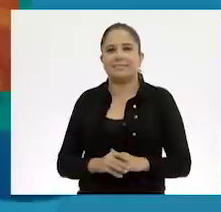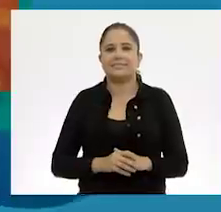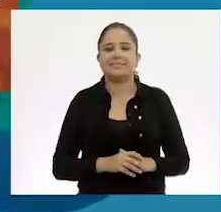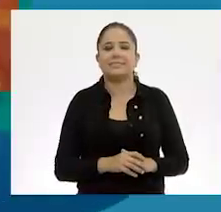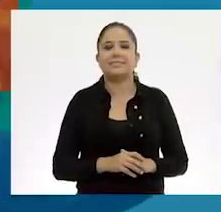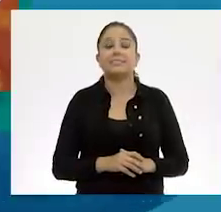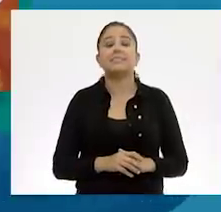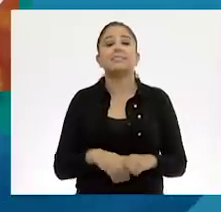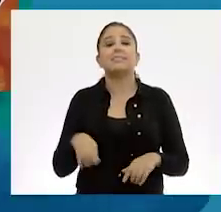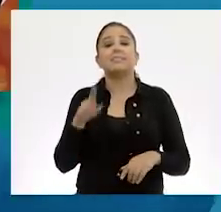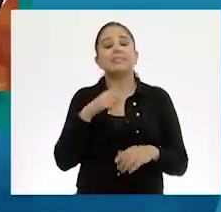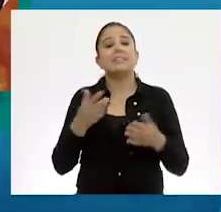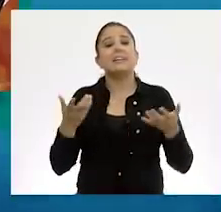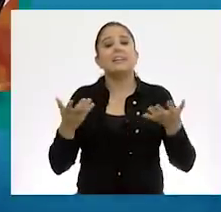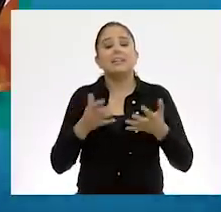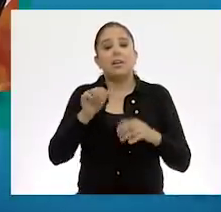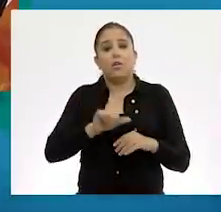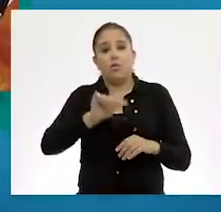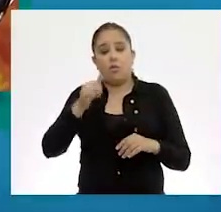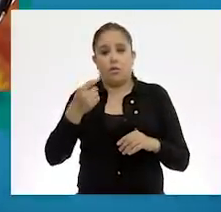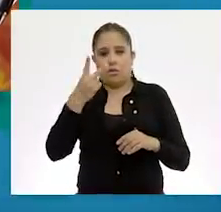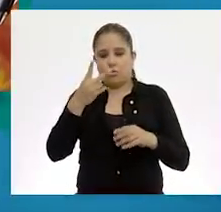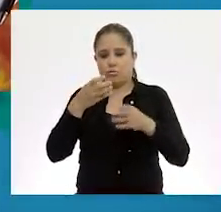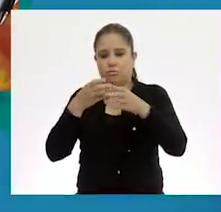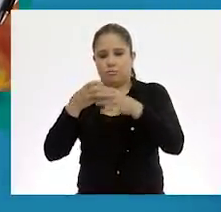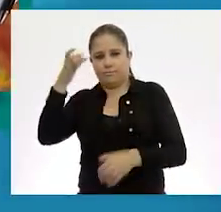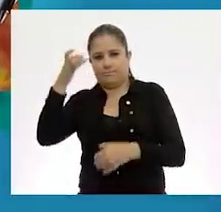Hacemos otros dos cilindritos.